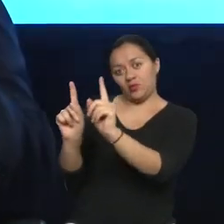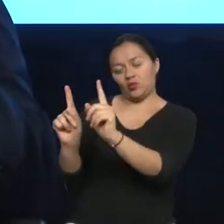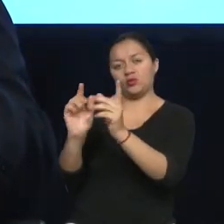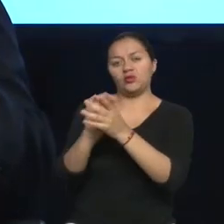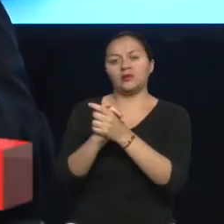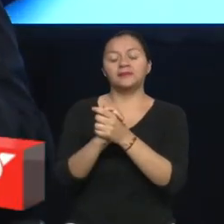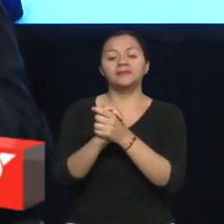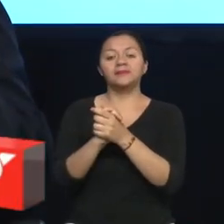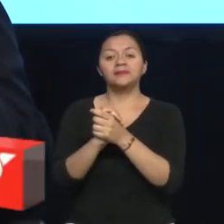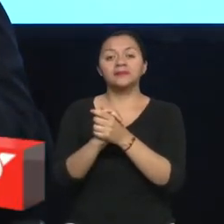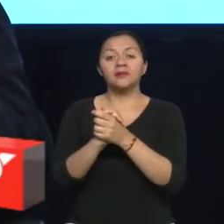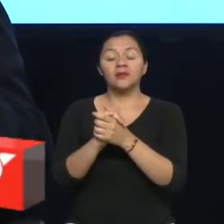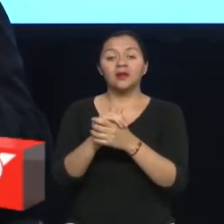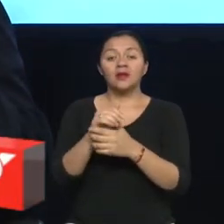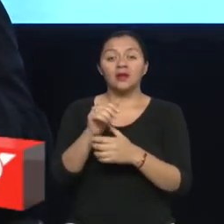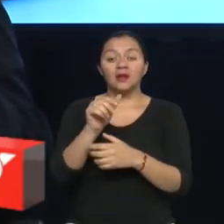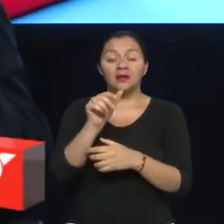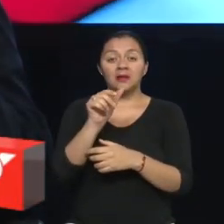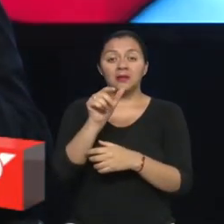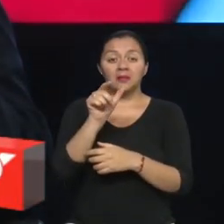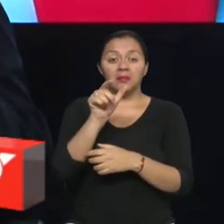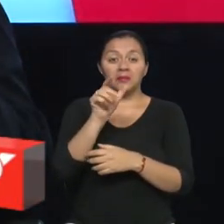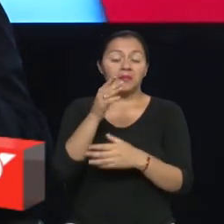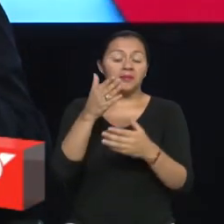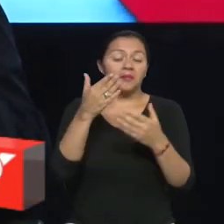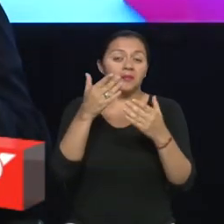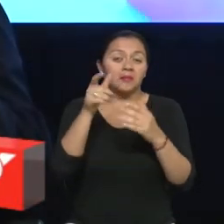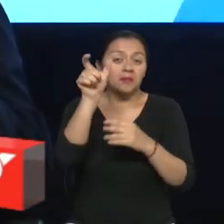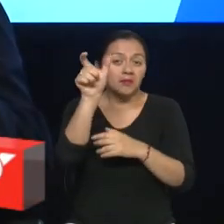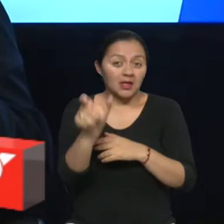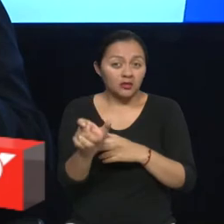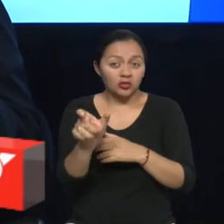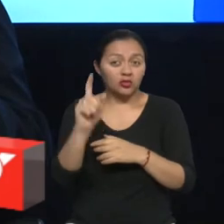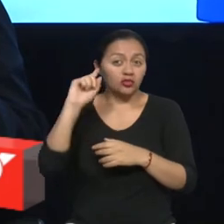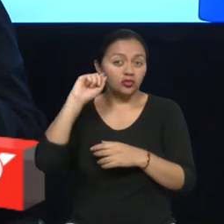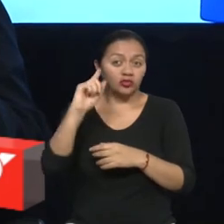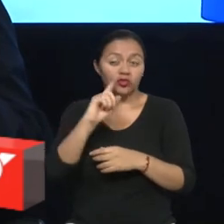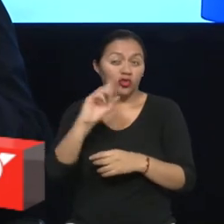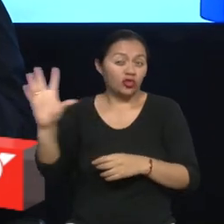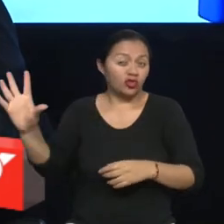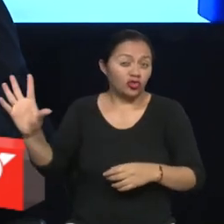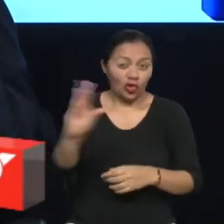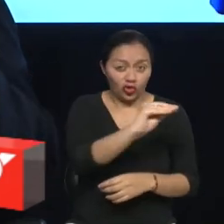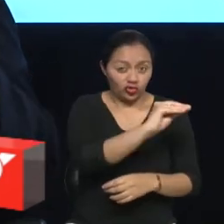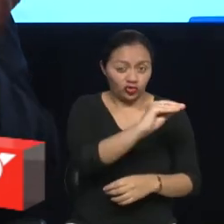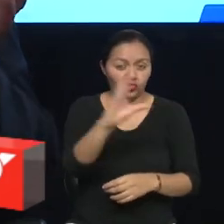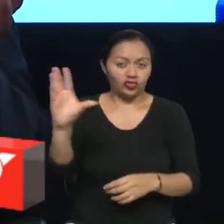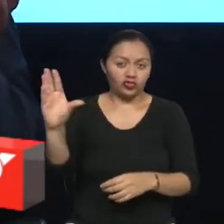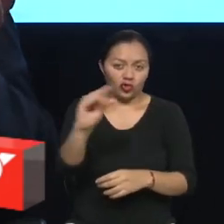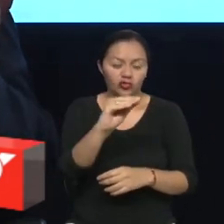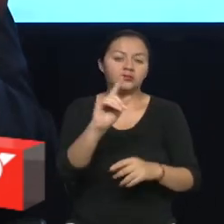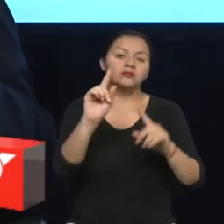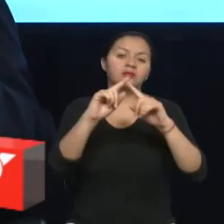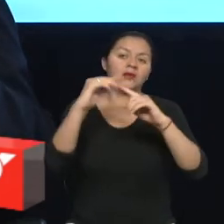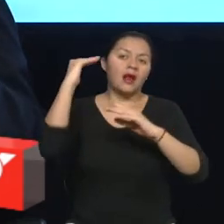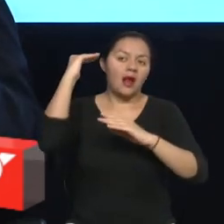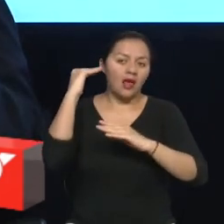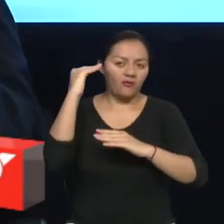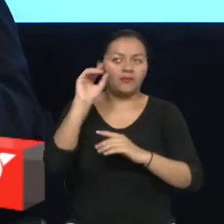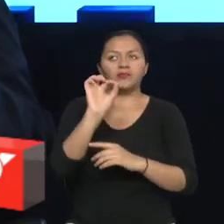todas las personas que tienen una deficiencia auditiva, y hablemos que puede ser baja audición,